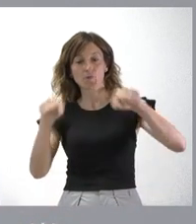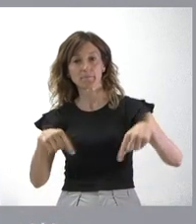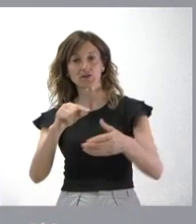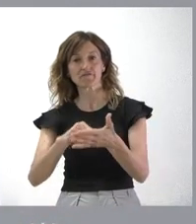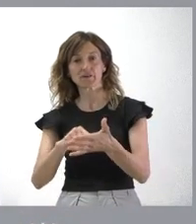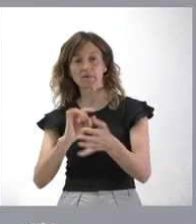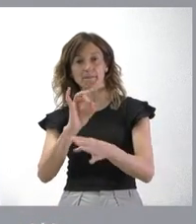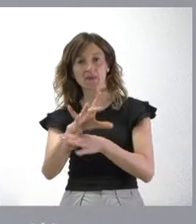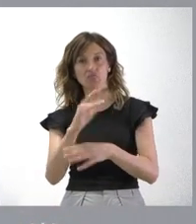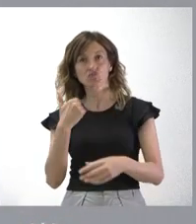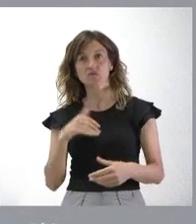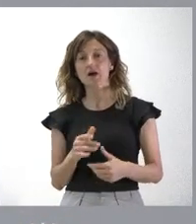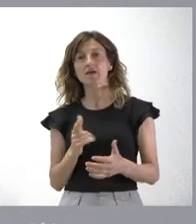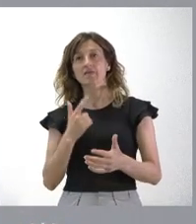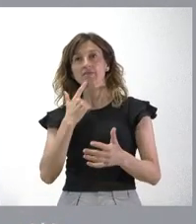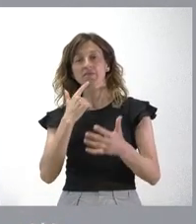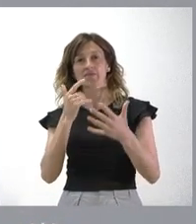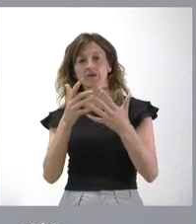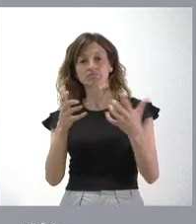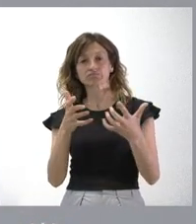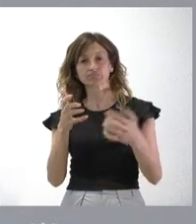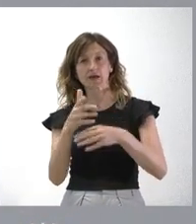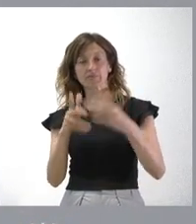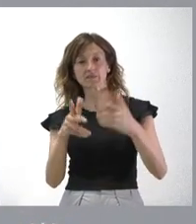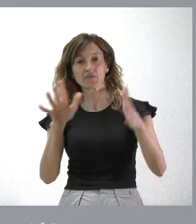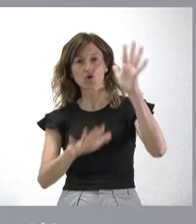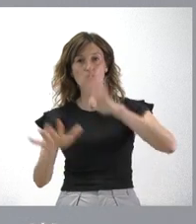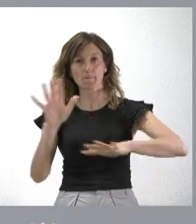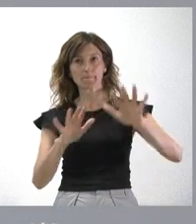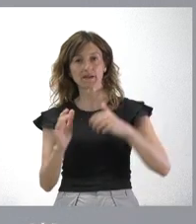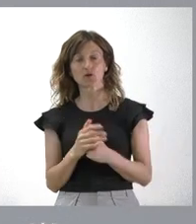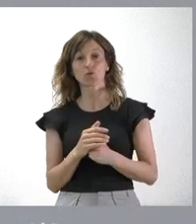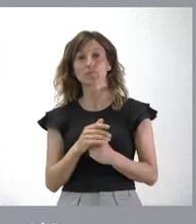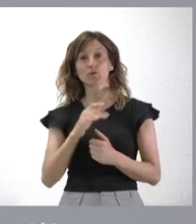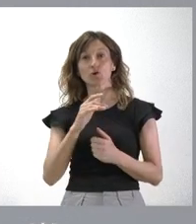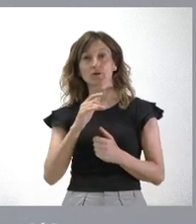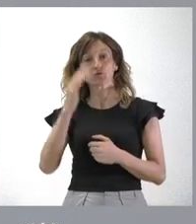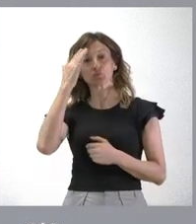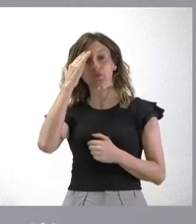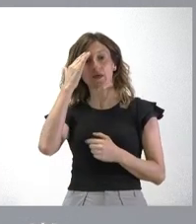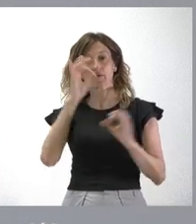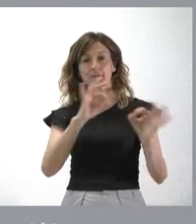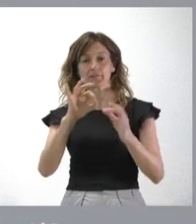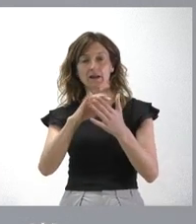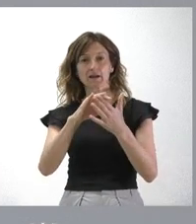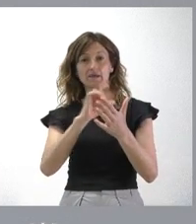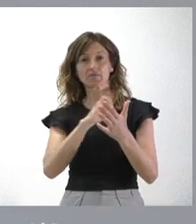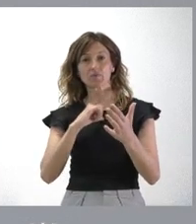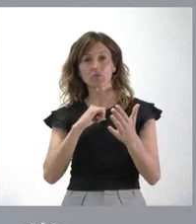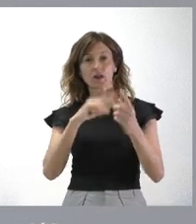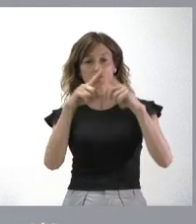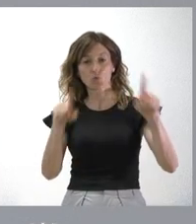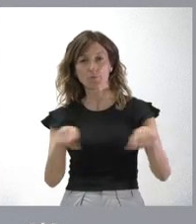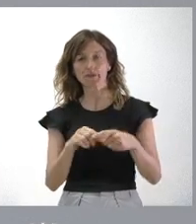Es verdad que tiene una complejidad por parte de la Administración donde están actualmente tutelados que tienen que preparar el documento individual de cada uno de ellos